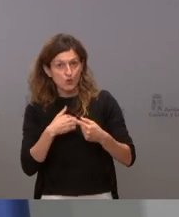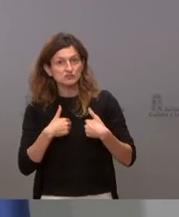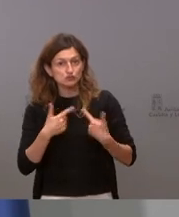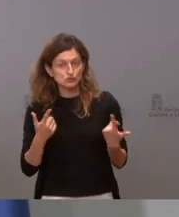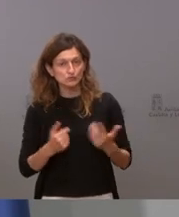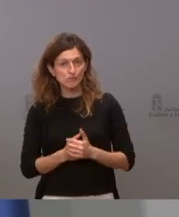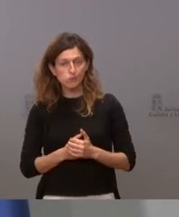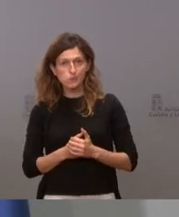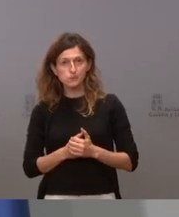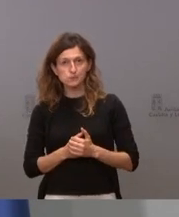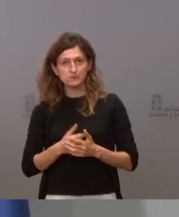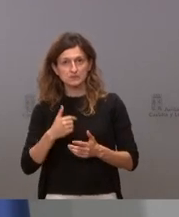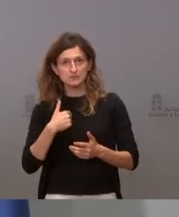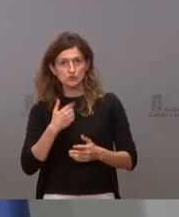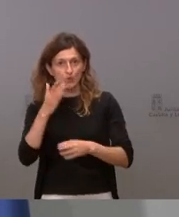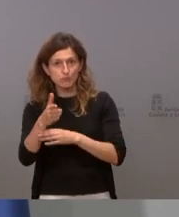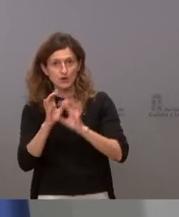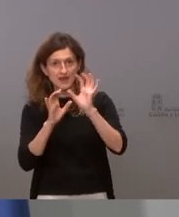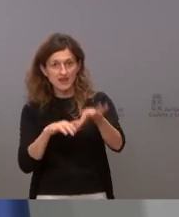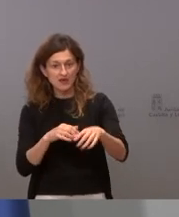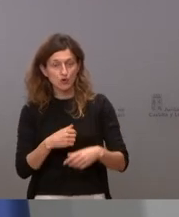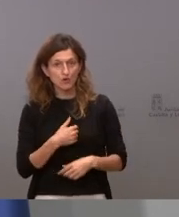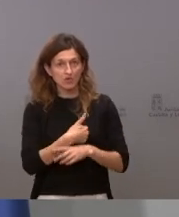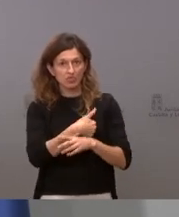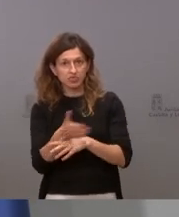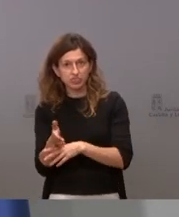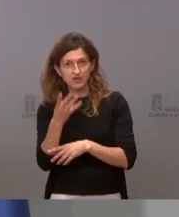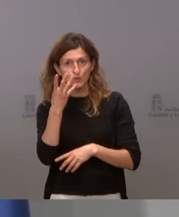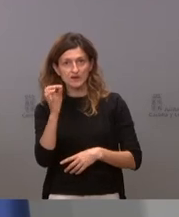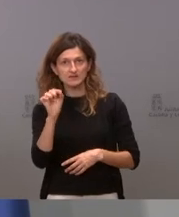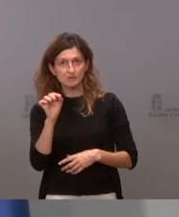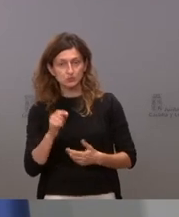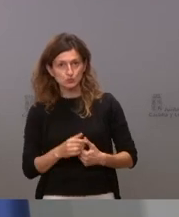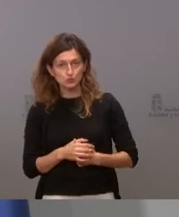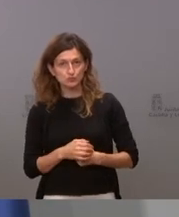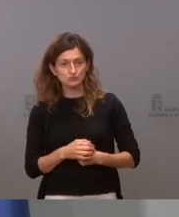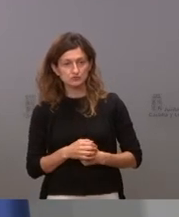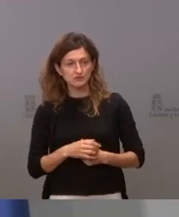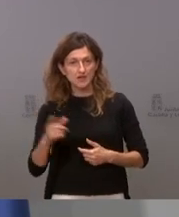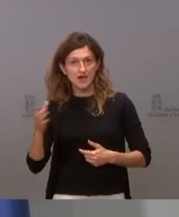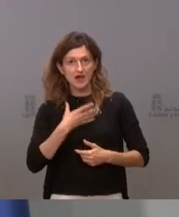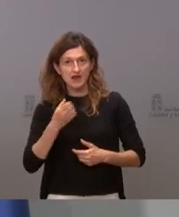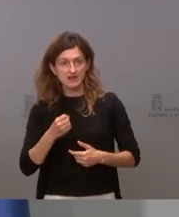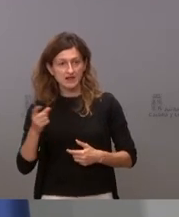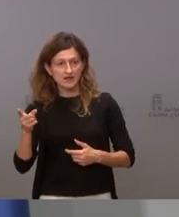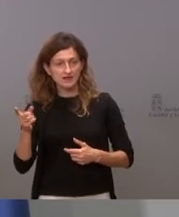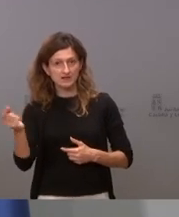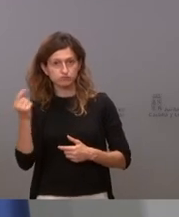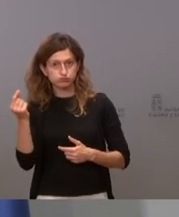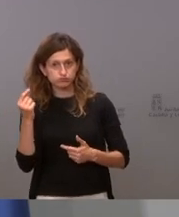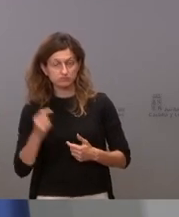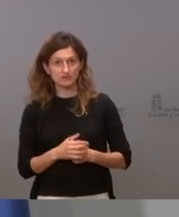imagina usted que yo voy a León llego 40 minutos tarde me suelta el alcalde una de sus largas